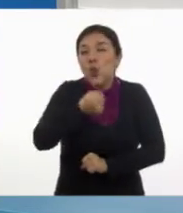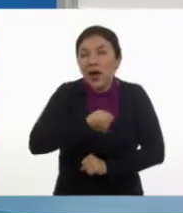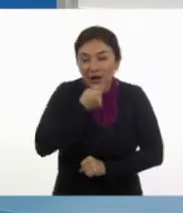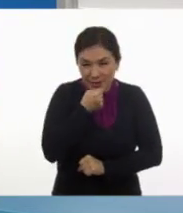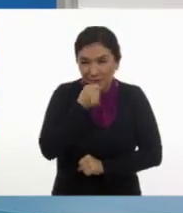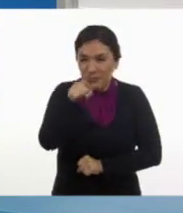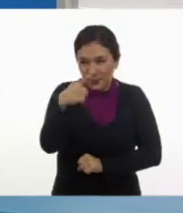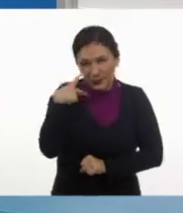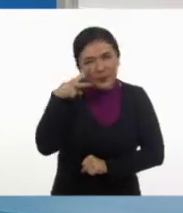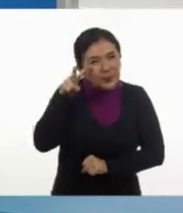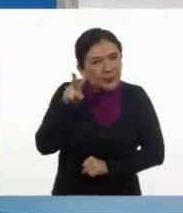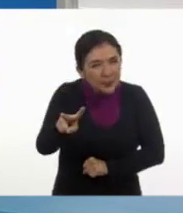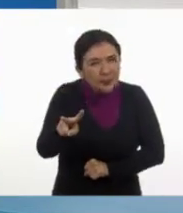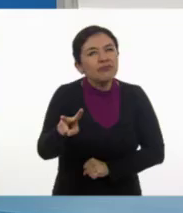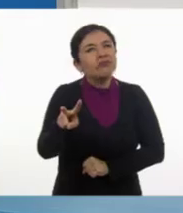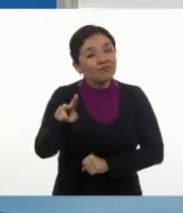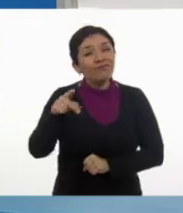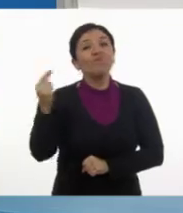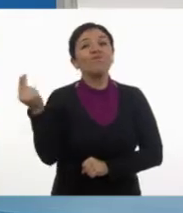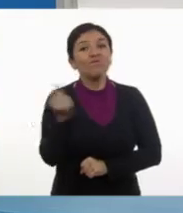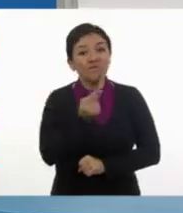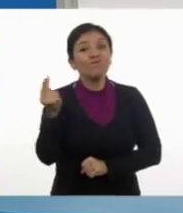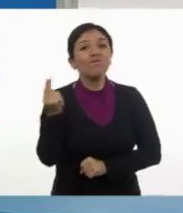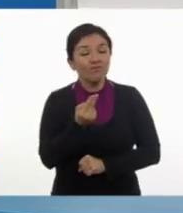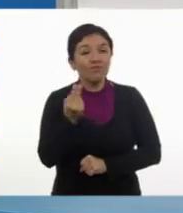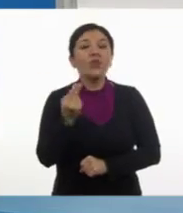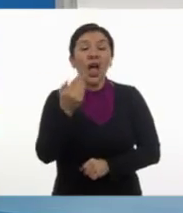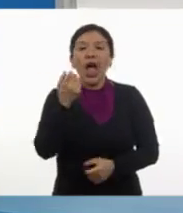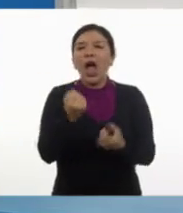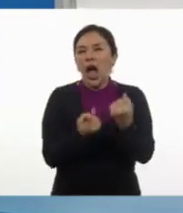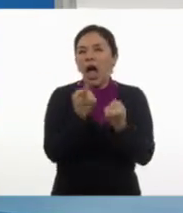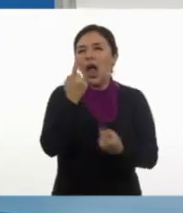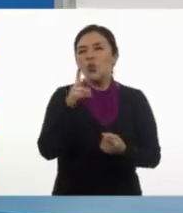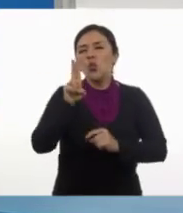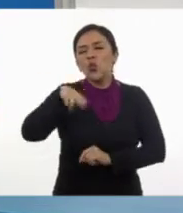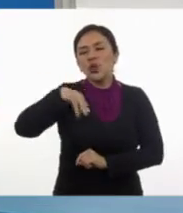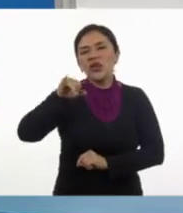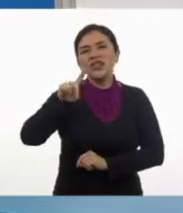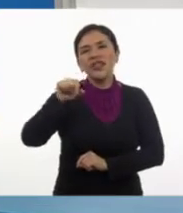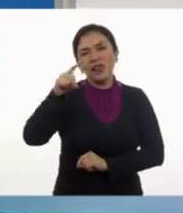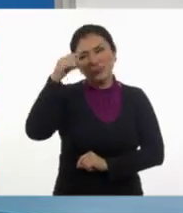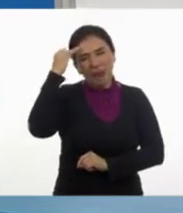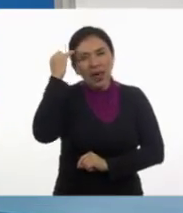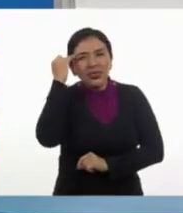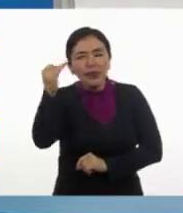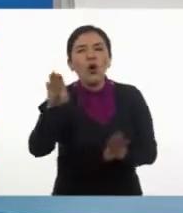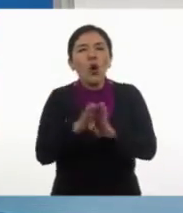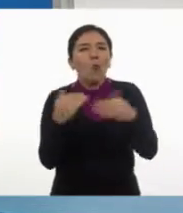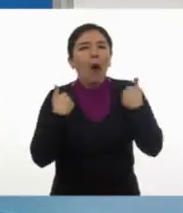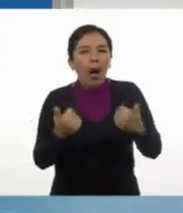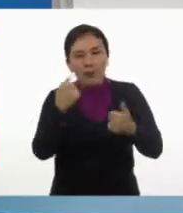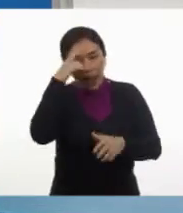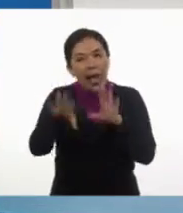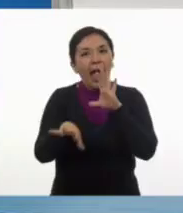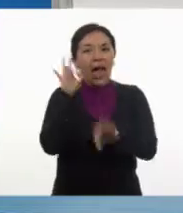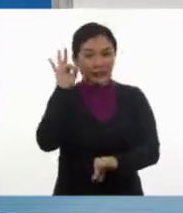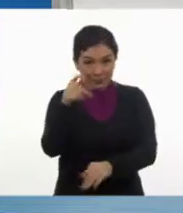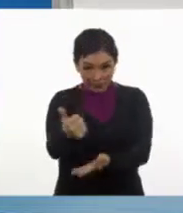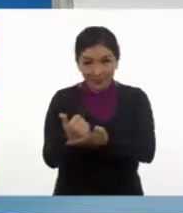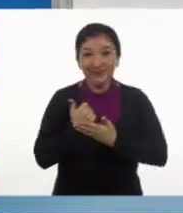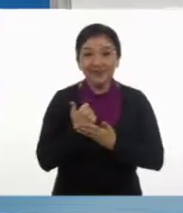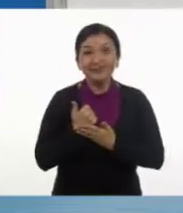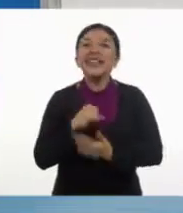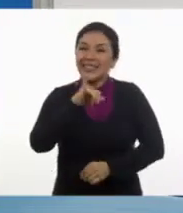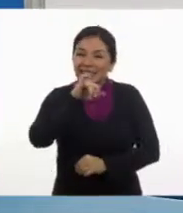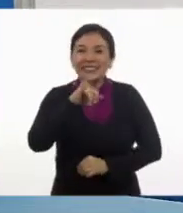Y verán que vamos a necesitar algunas unidades de tiempo para resolverlo. ¿Me ayuda? Sí. Bien,